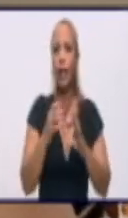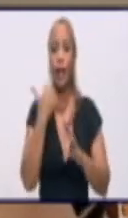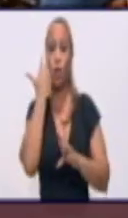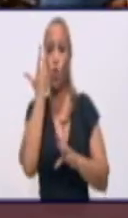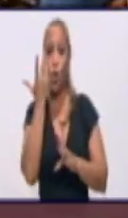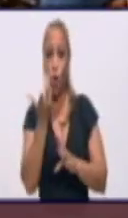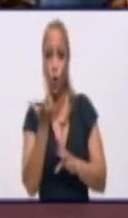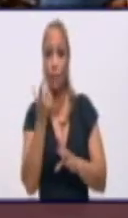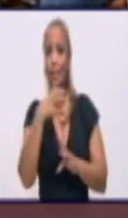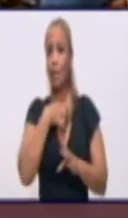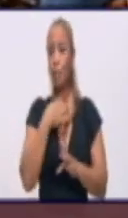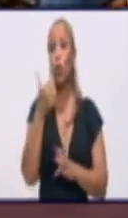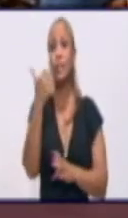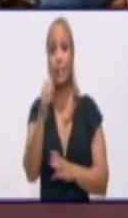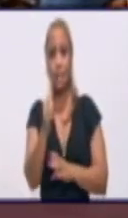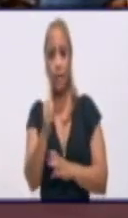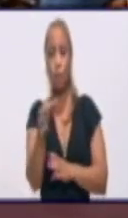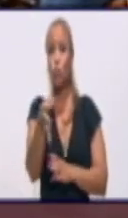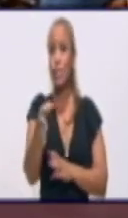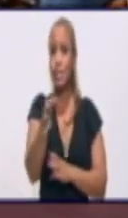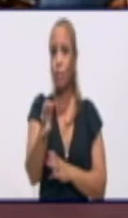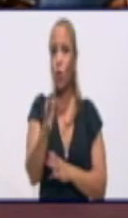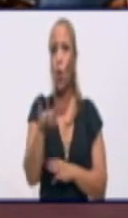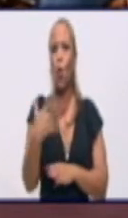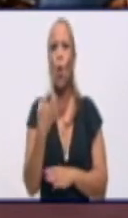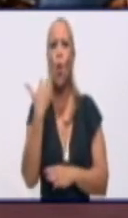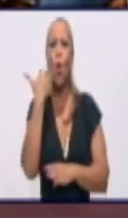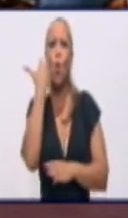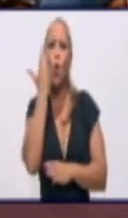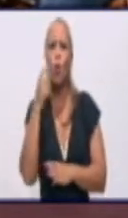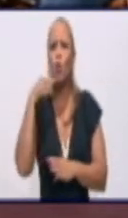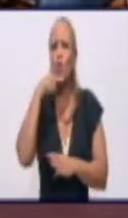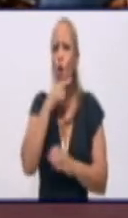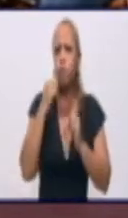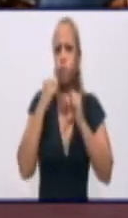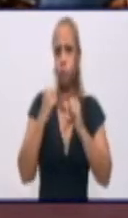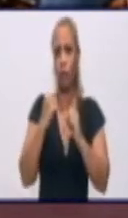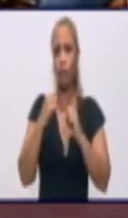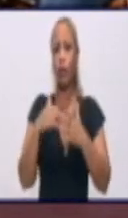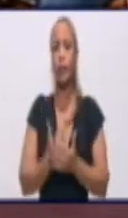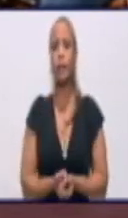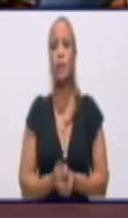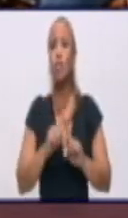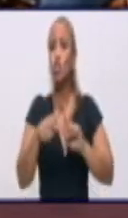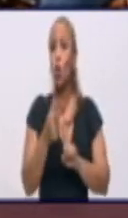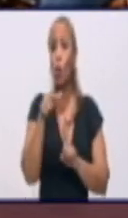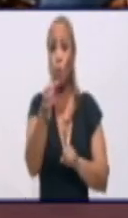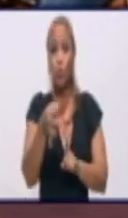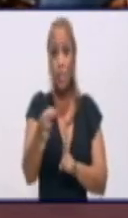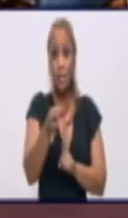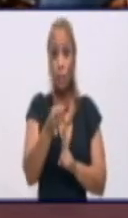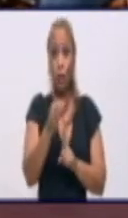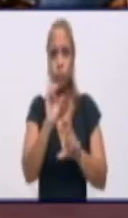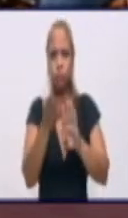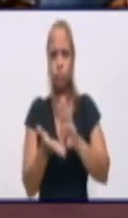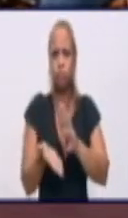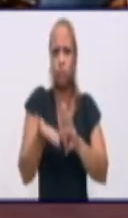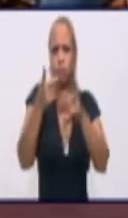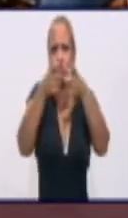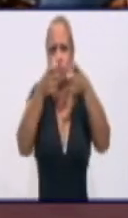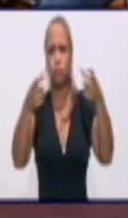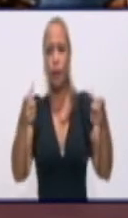hoy tenemos 10 municipios con color vino, color rojo intenso, que son los municipios de muy alto riesgo.